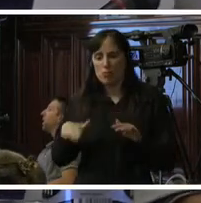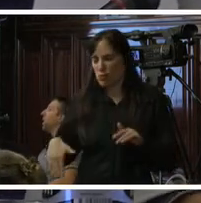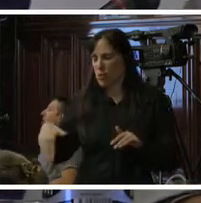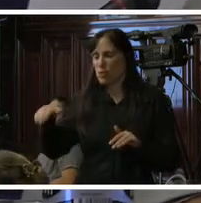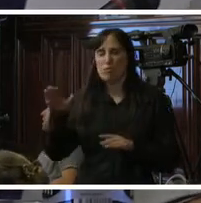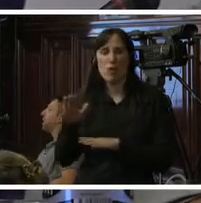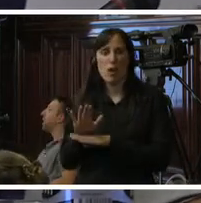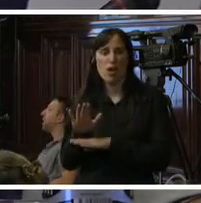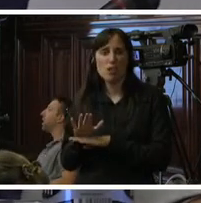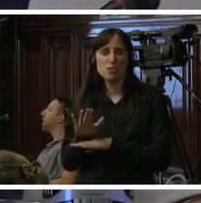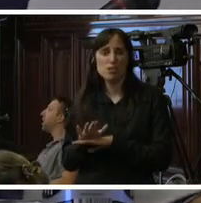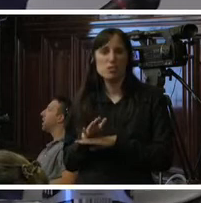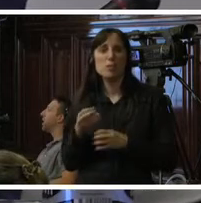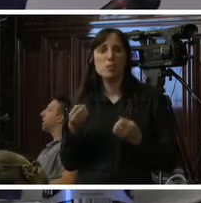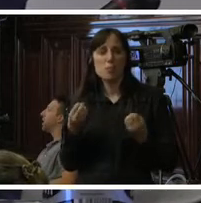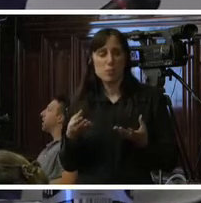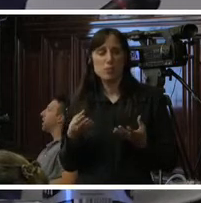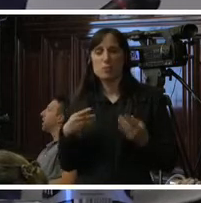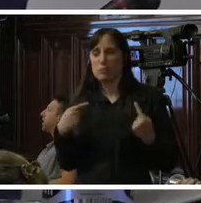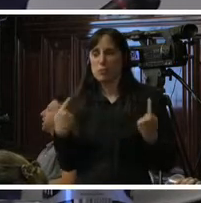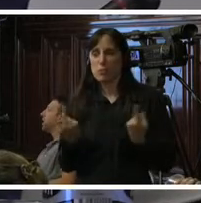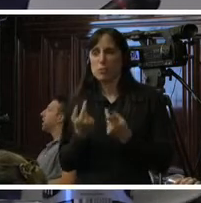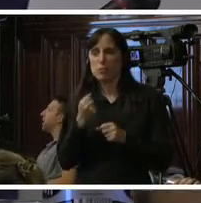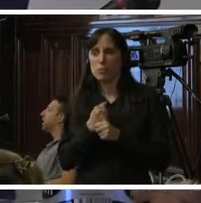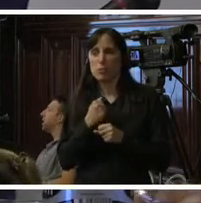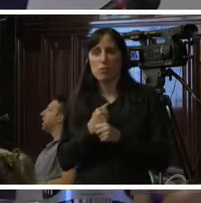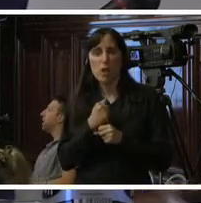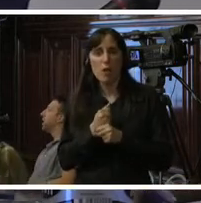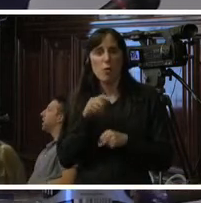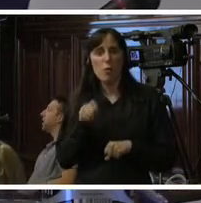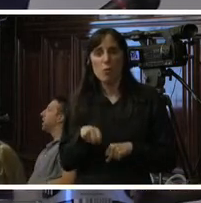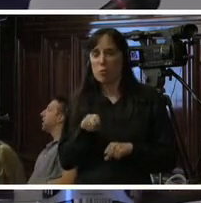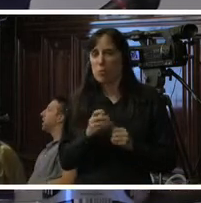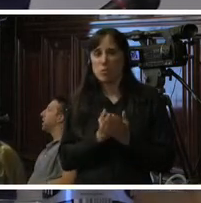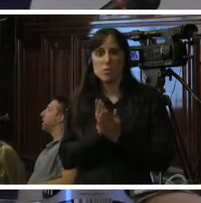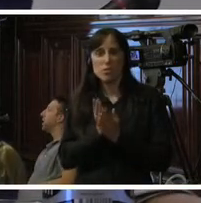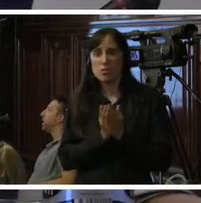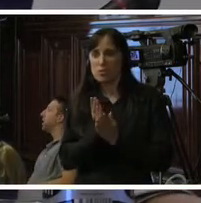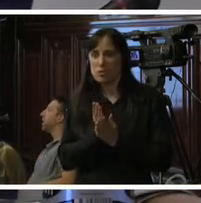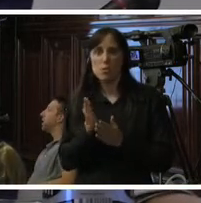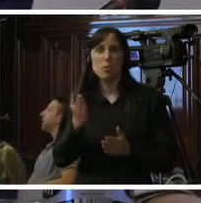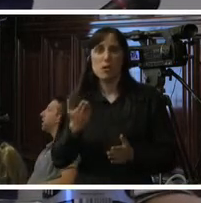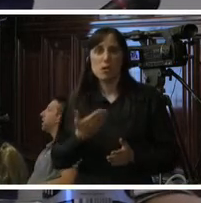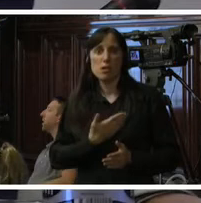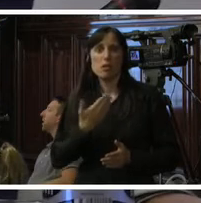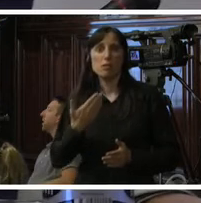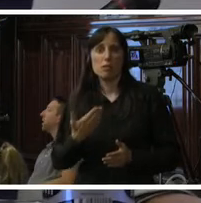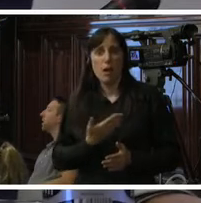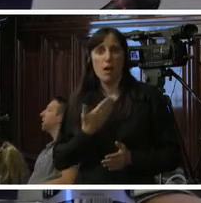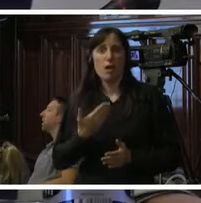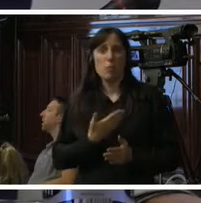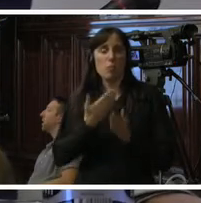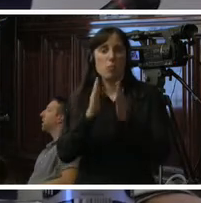por las cuales nosotros, en nuestro trabajo judicial, siempre reclamábamos que